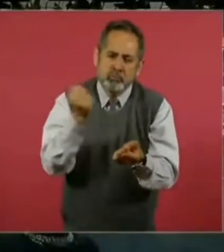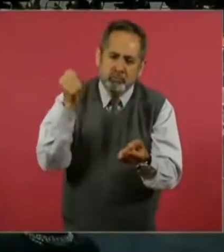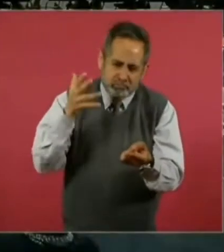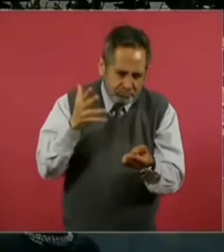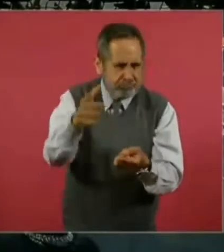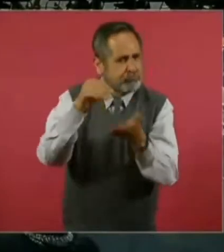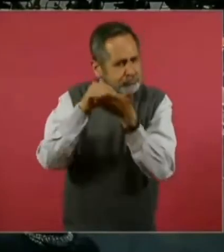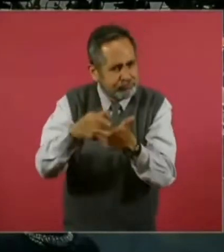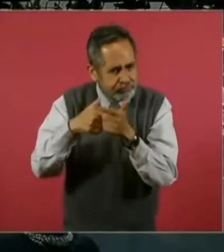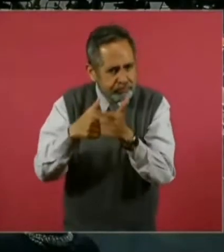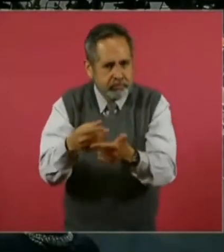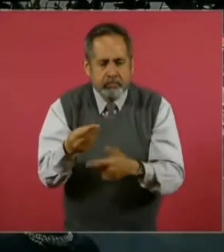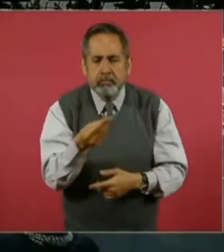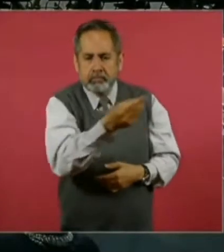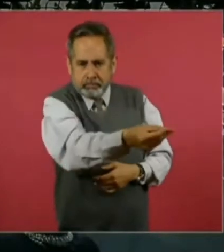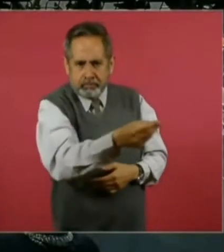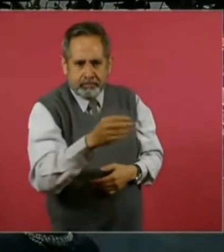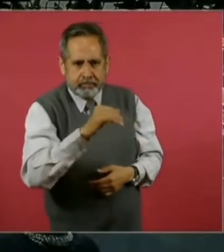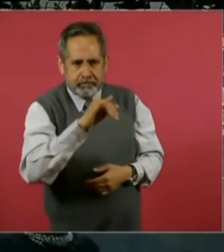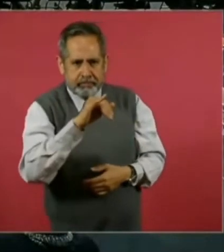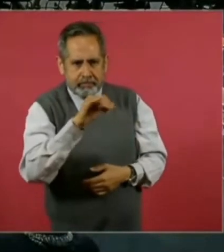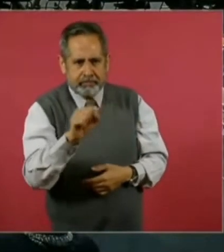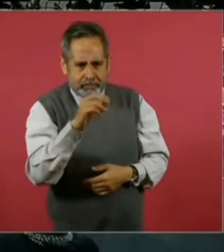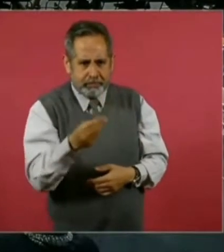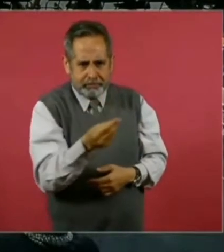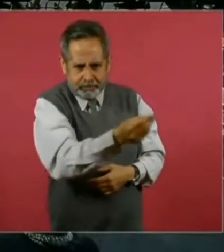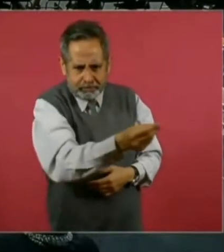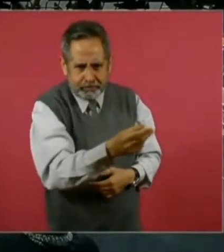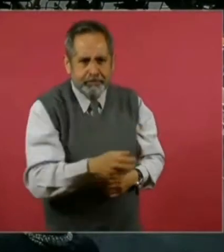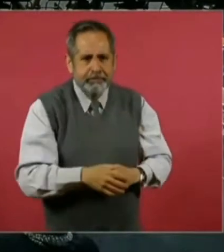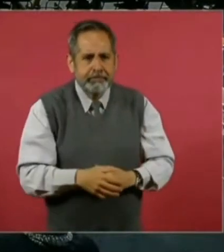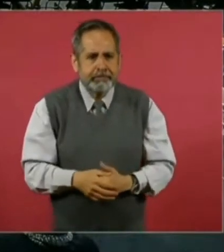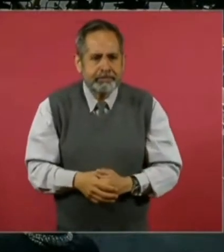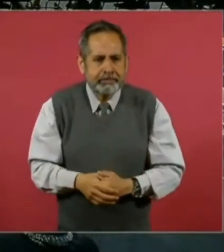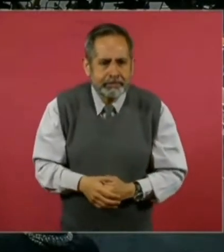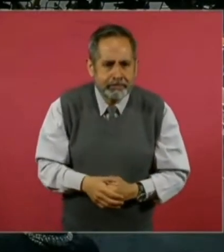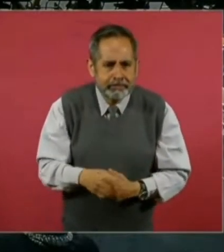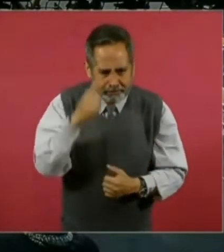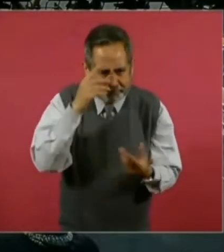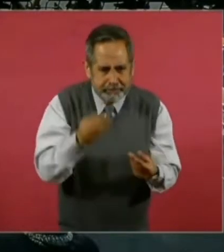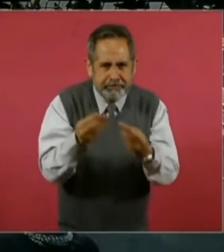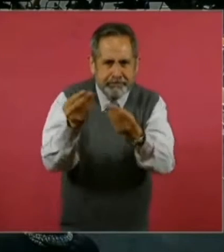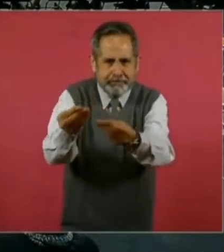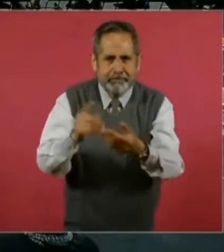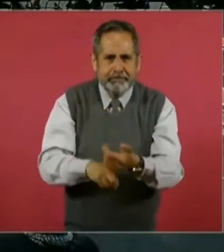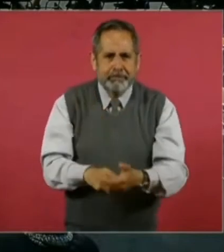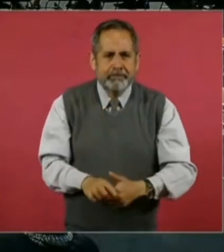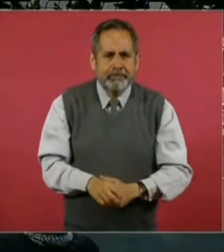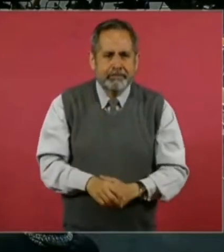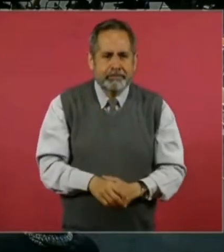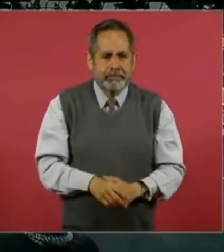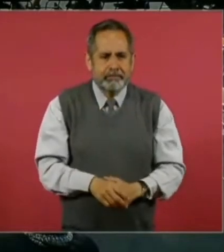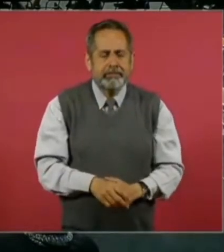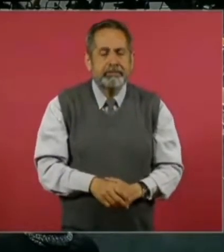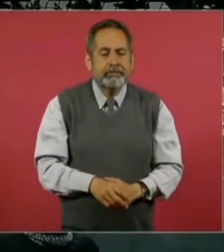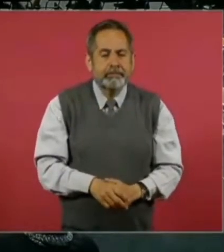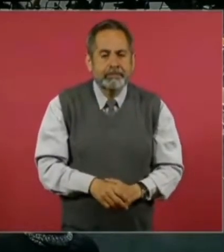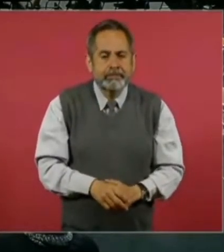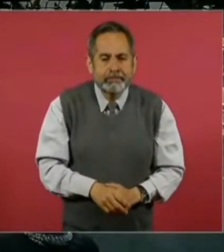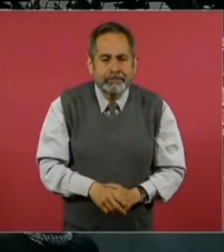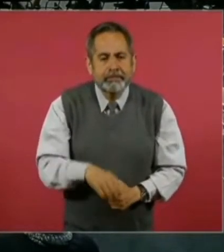usted la buena suerte. Se los voy a dar aquí al personal de vocería para que me ayude a entregárselos. También